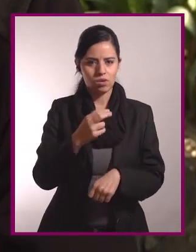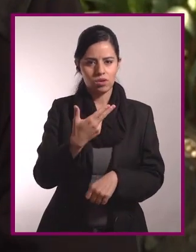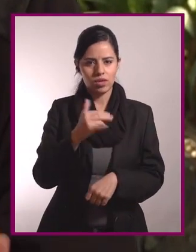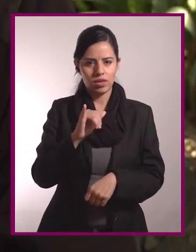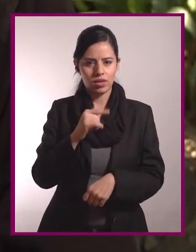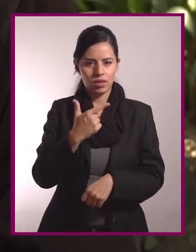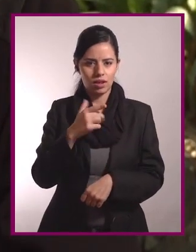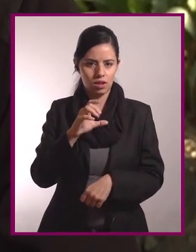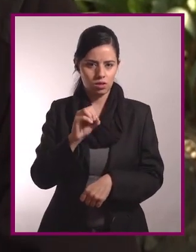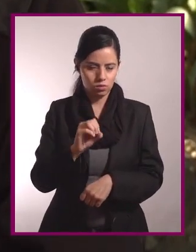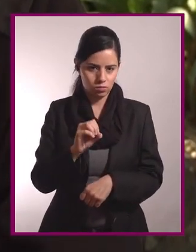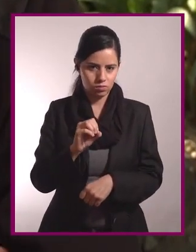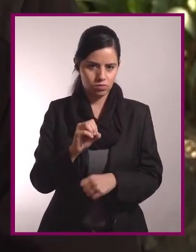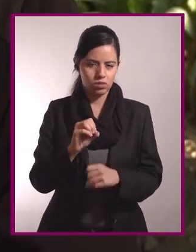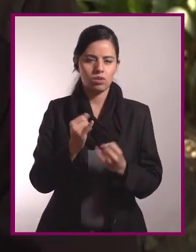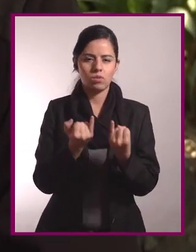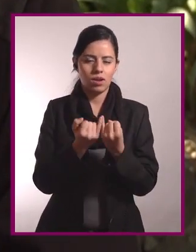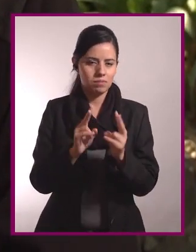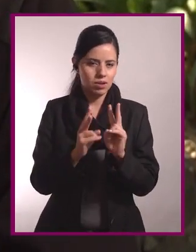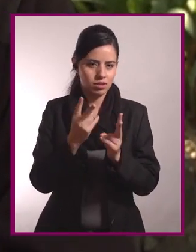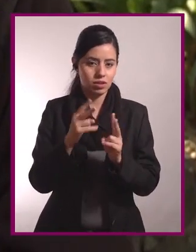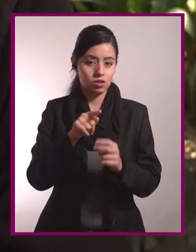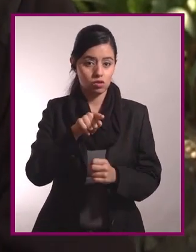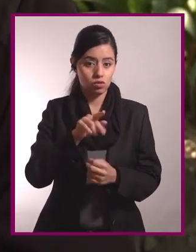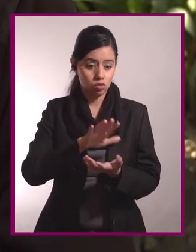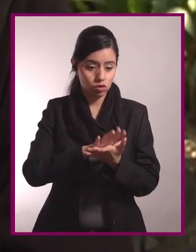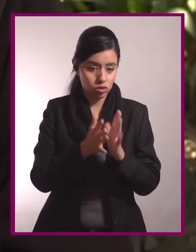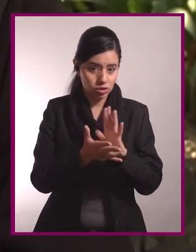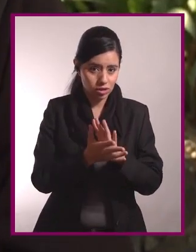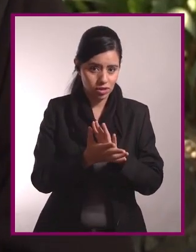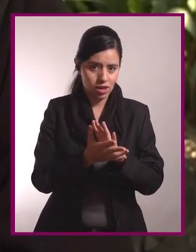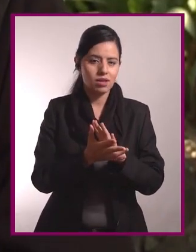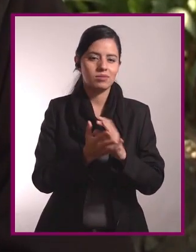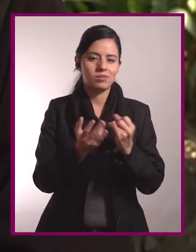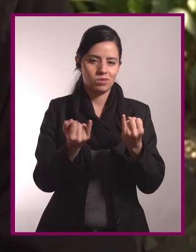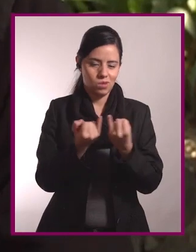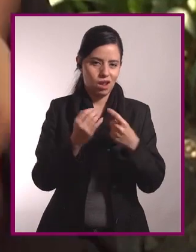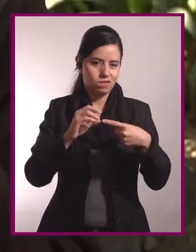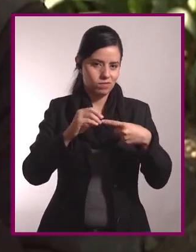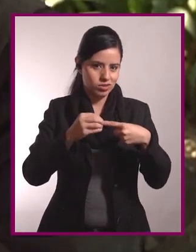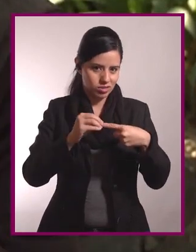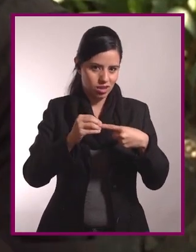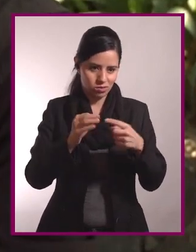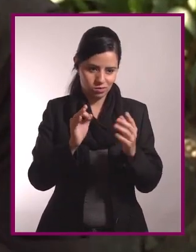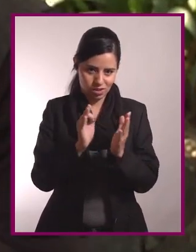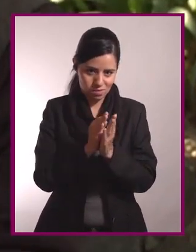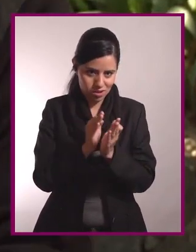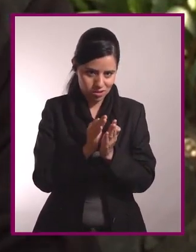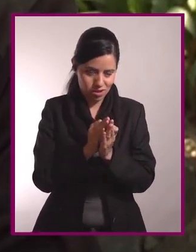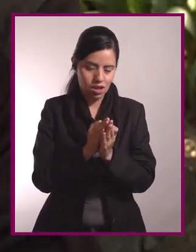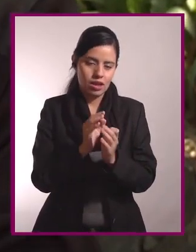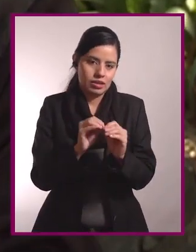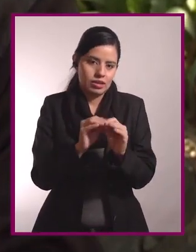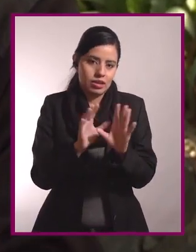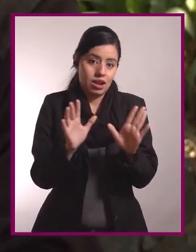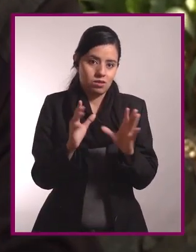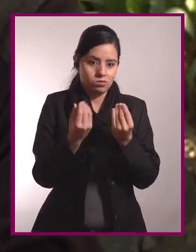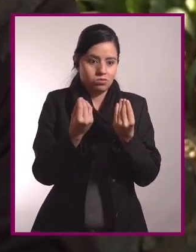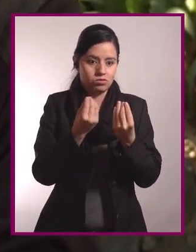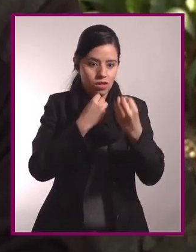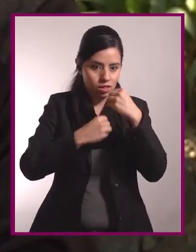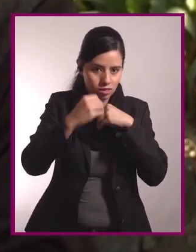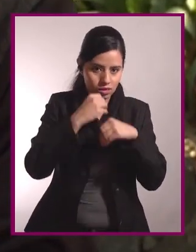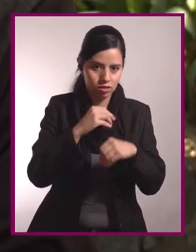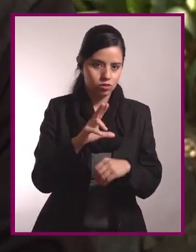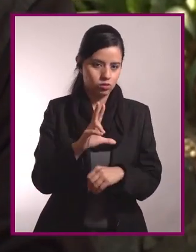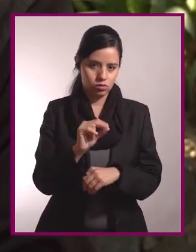toda clase de leguminosas. Sin miedo a las tortillas, los frijoles y los tamalitos. Obviamente sin exceso y de preferencia,